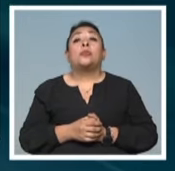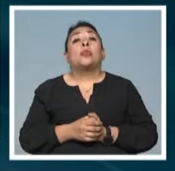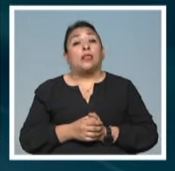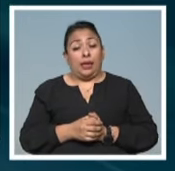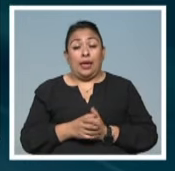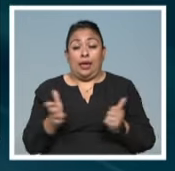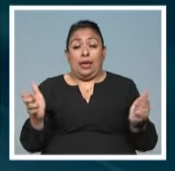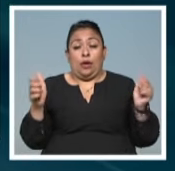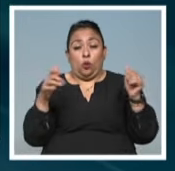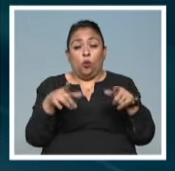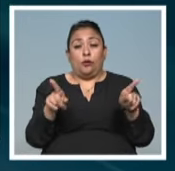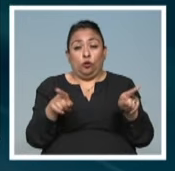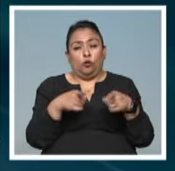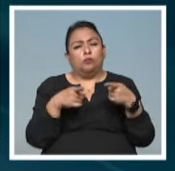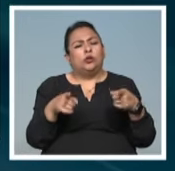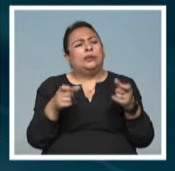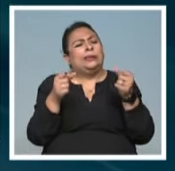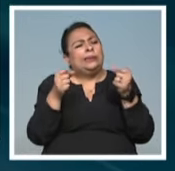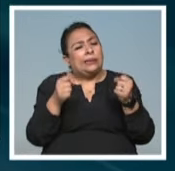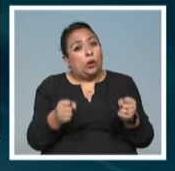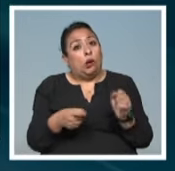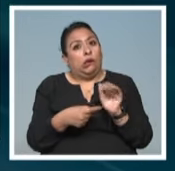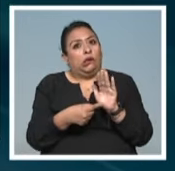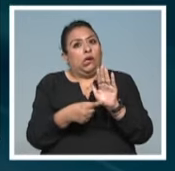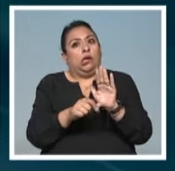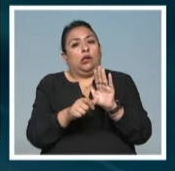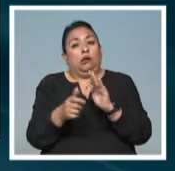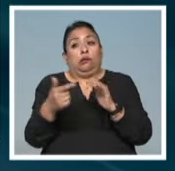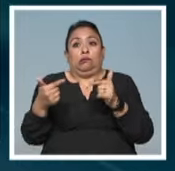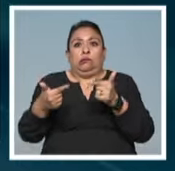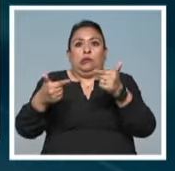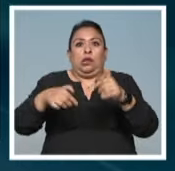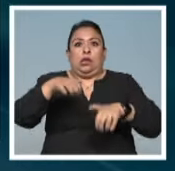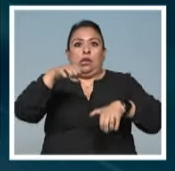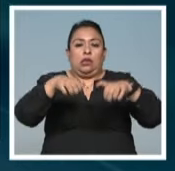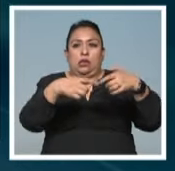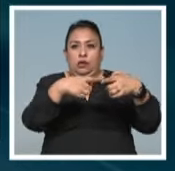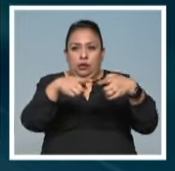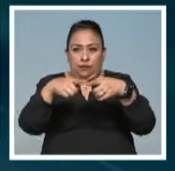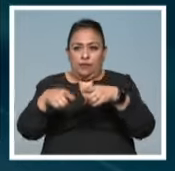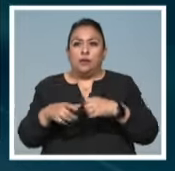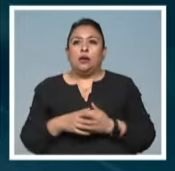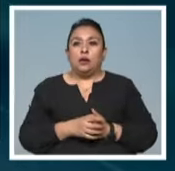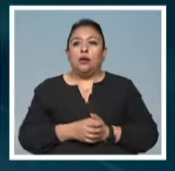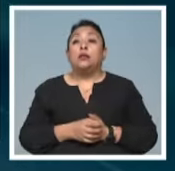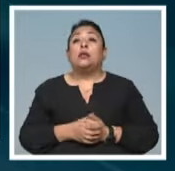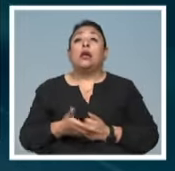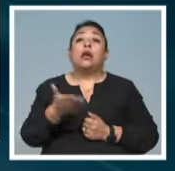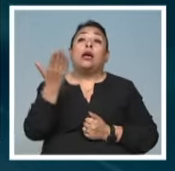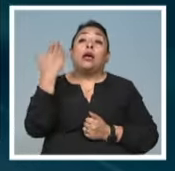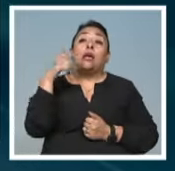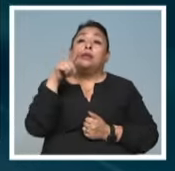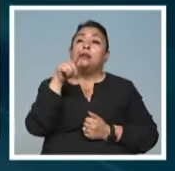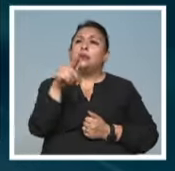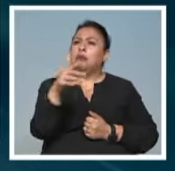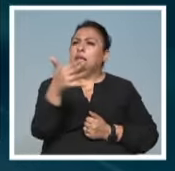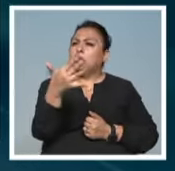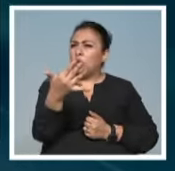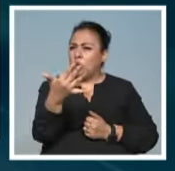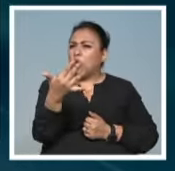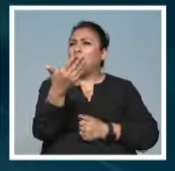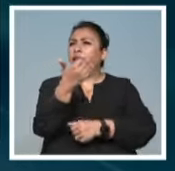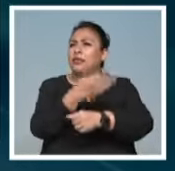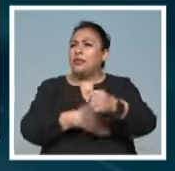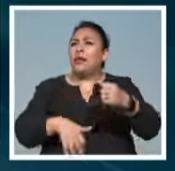Este encuentro musical sin duda será el emblema de toda una generación. Eran las 17 y 50 del